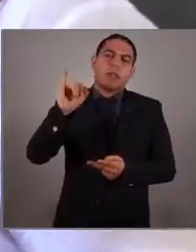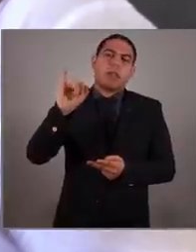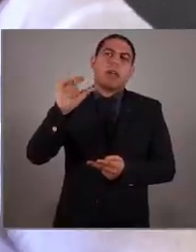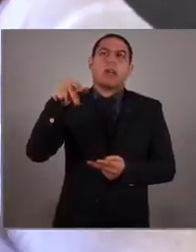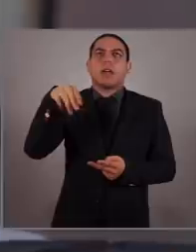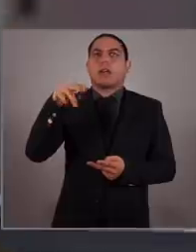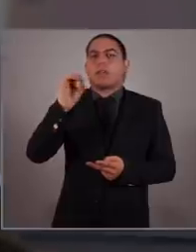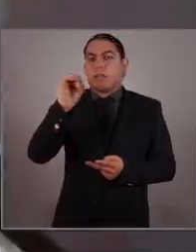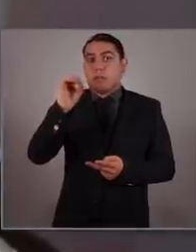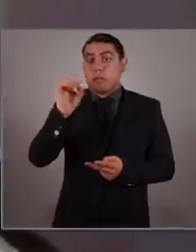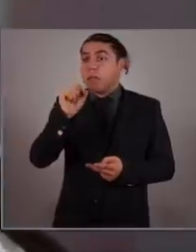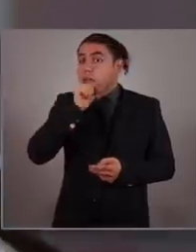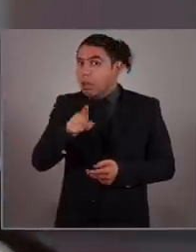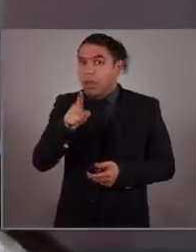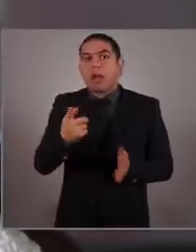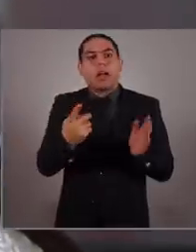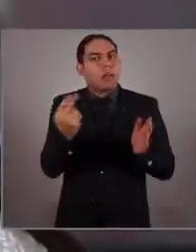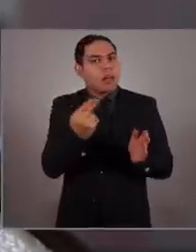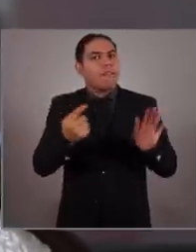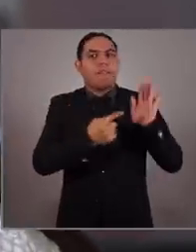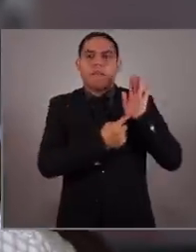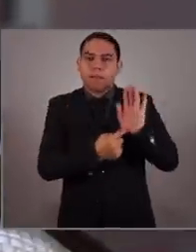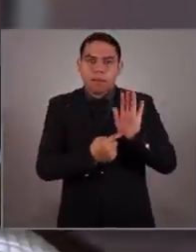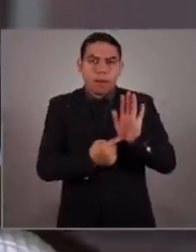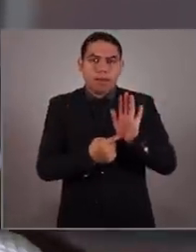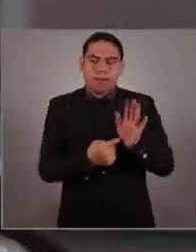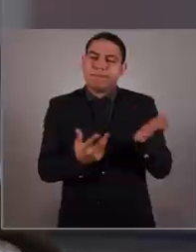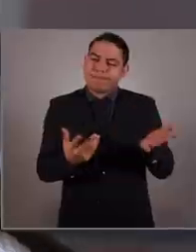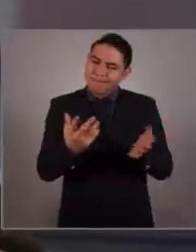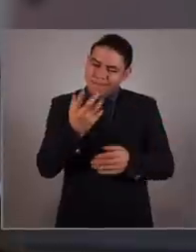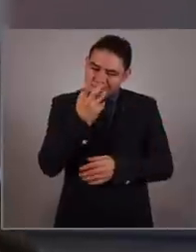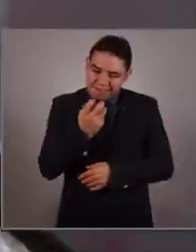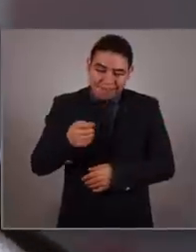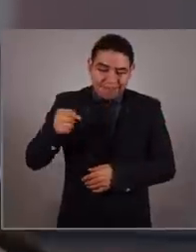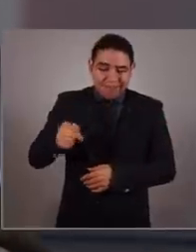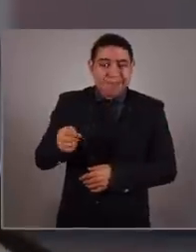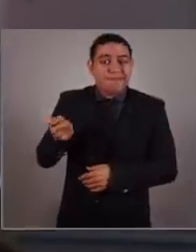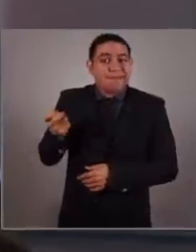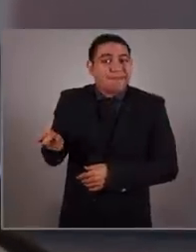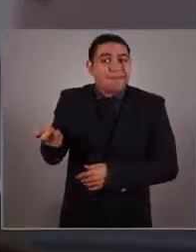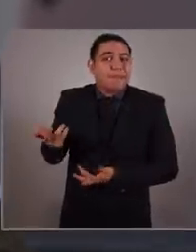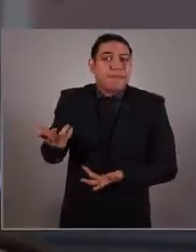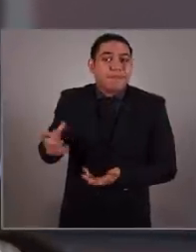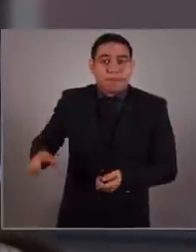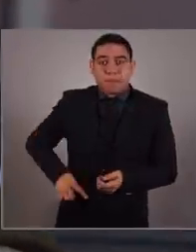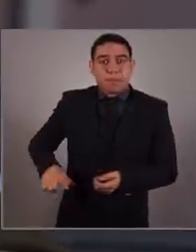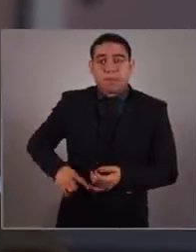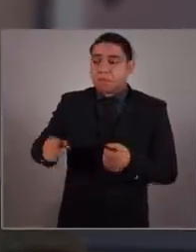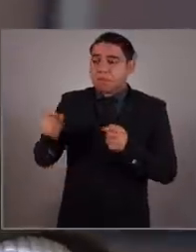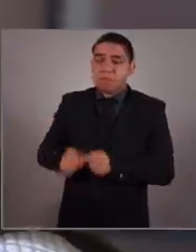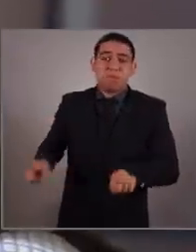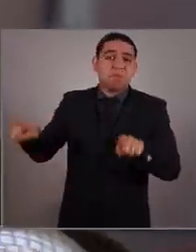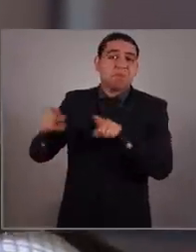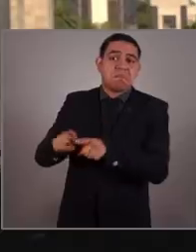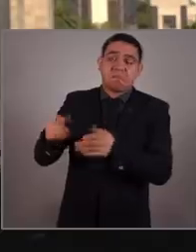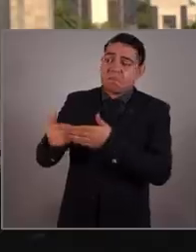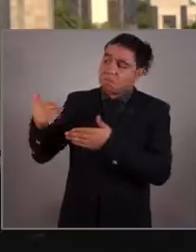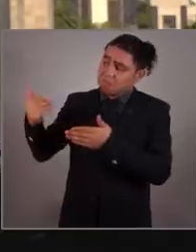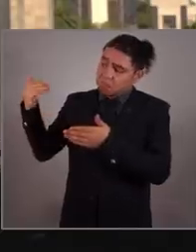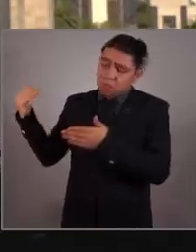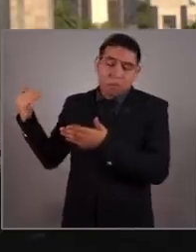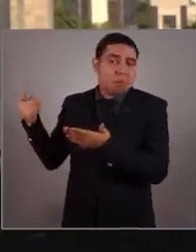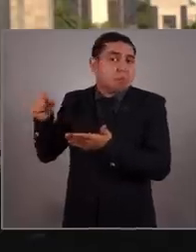que una declaración. Se tiene que demostrar. Tristemente, este gobierno, al igual que los anteriores,